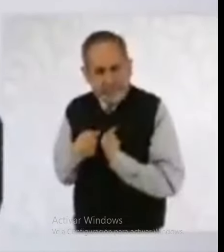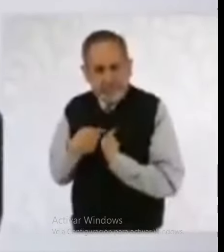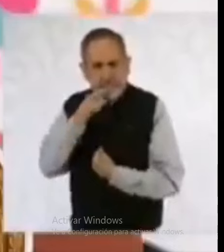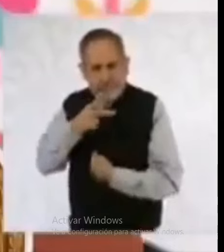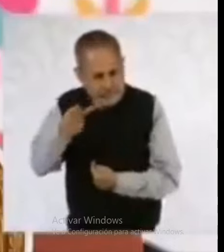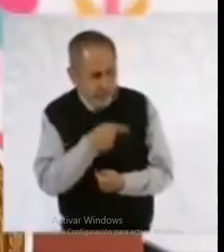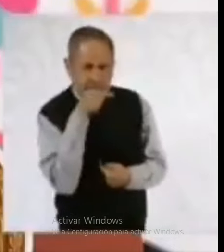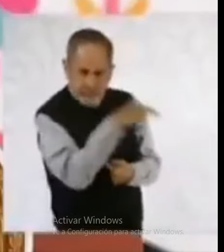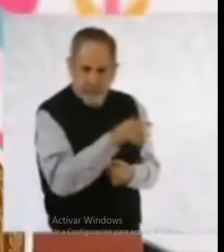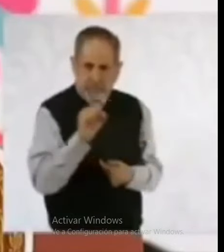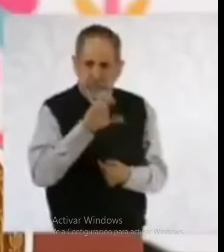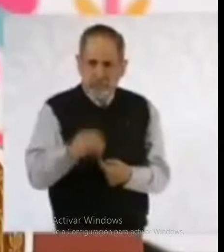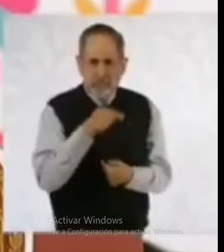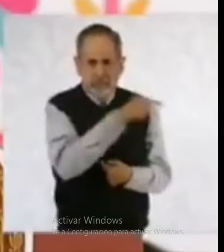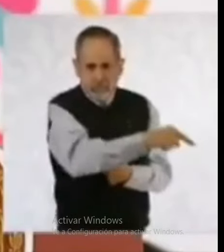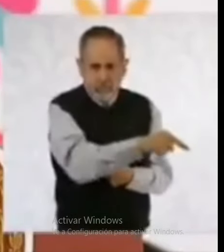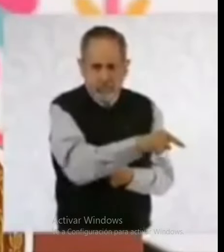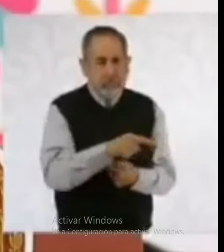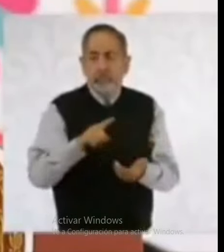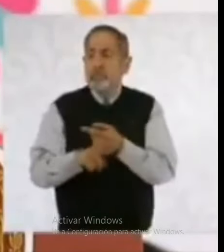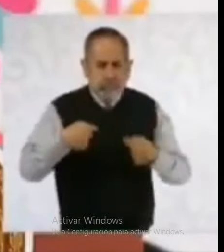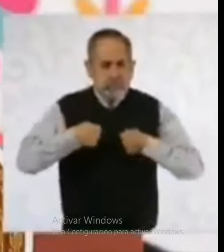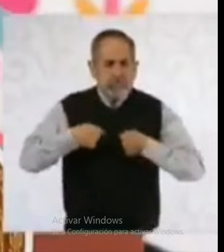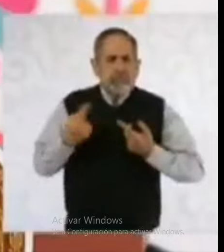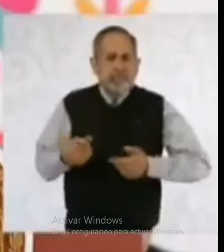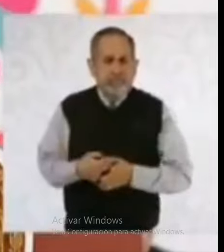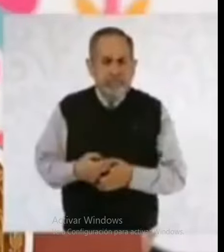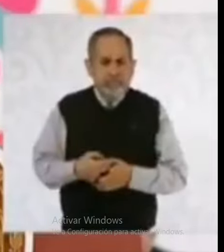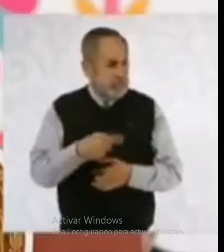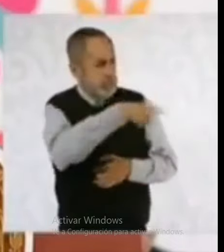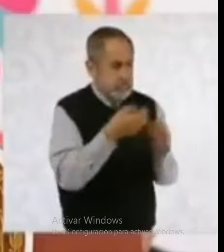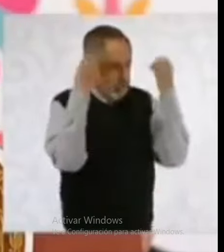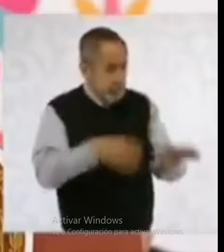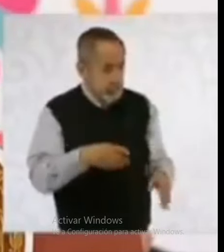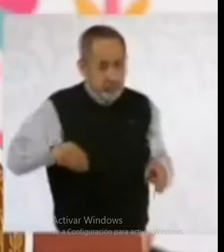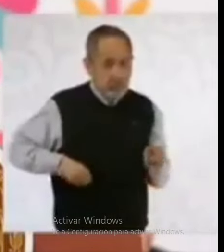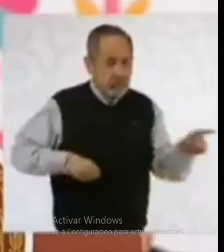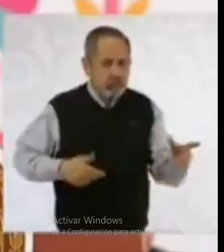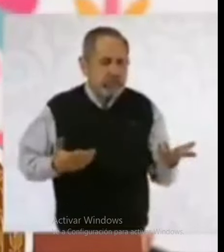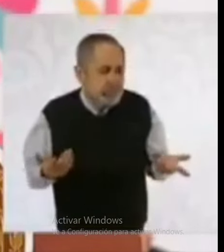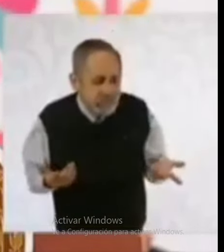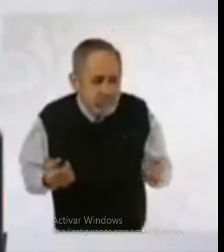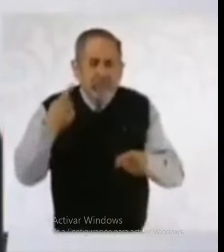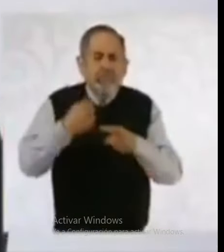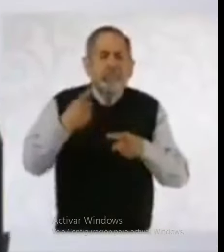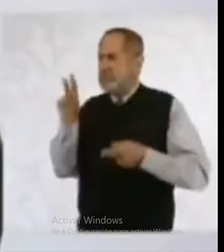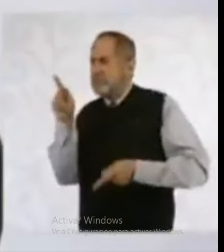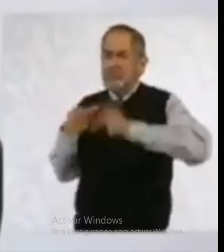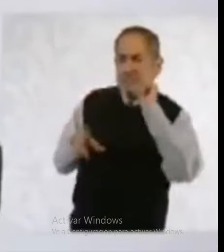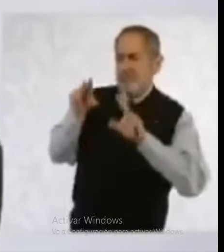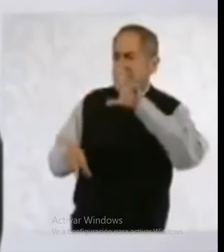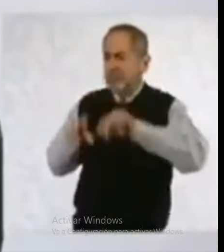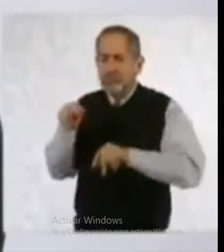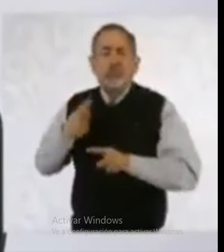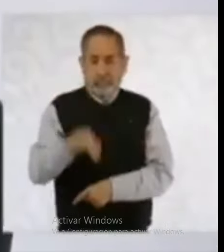le preguntan a la Corte, el presidente Coparmex, sobre su decisión? Porque quienes están violando la